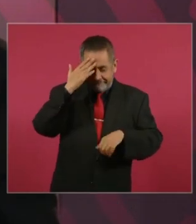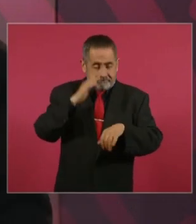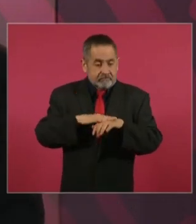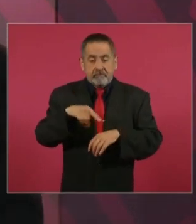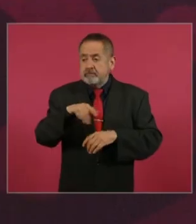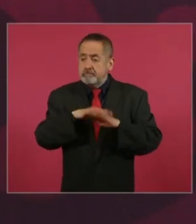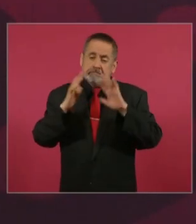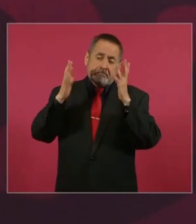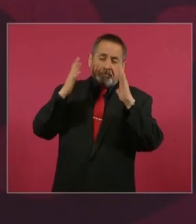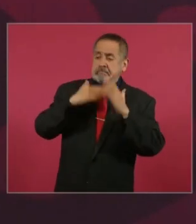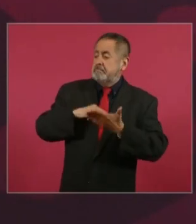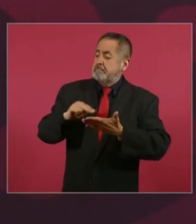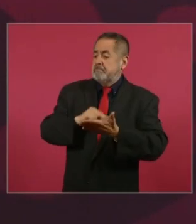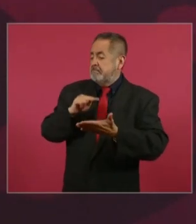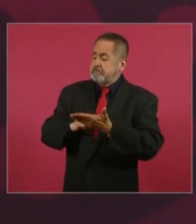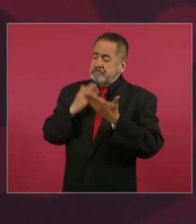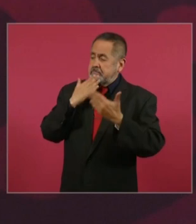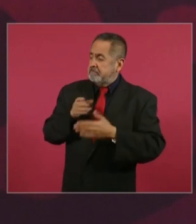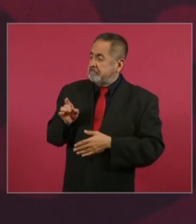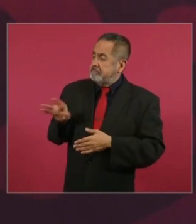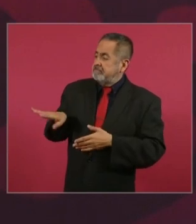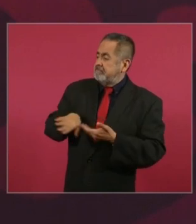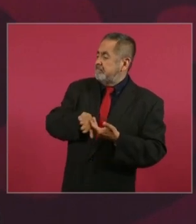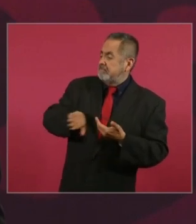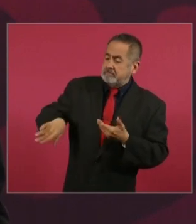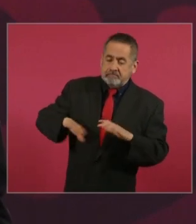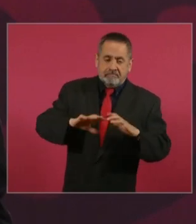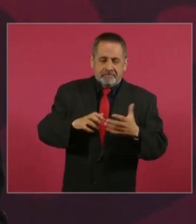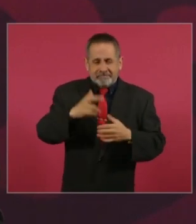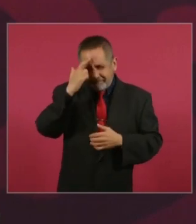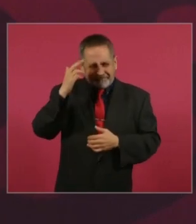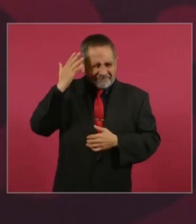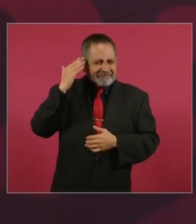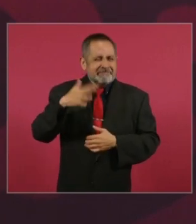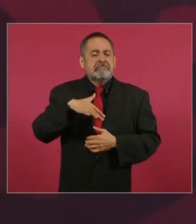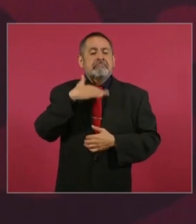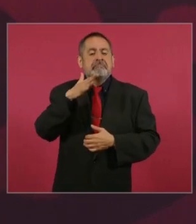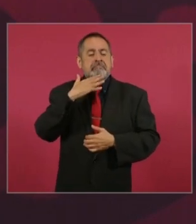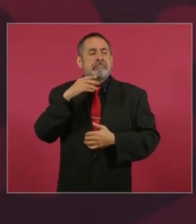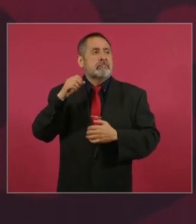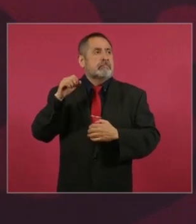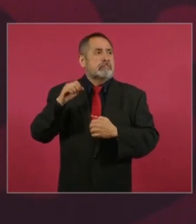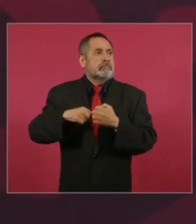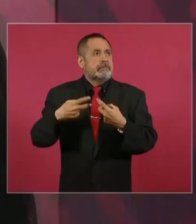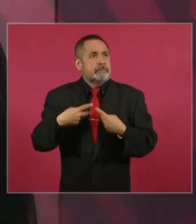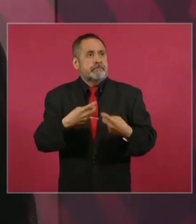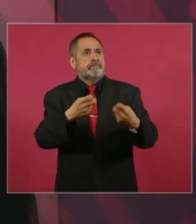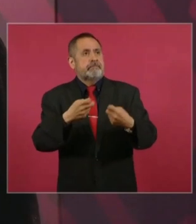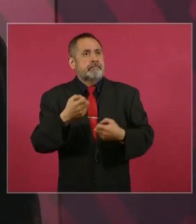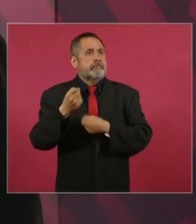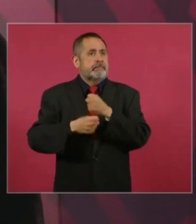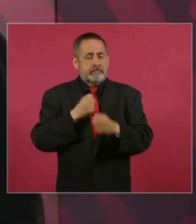cómo defendieron el fraude del 2006.